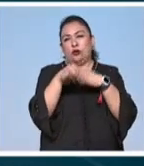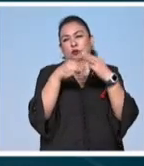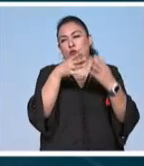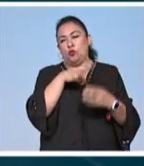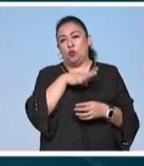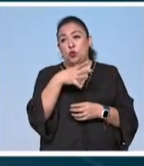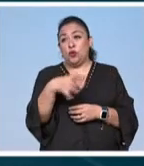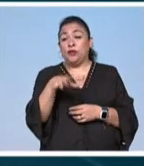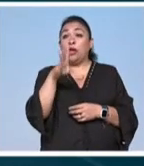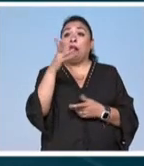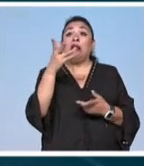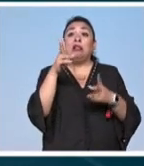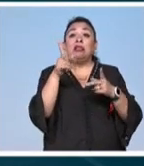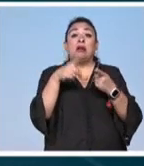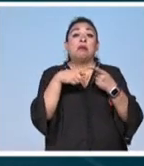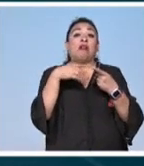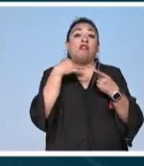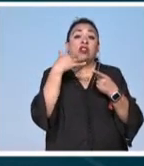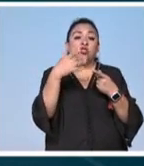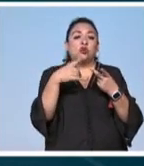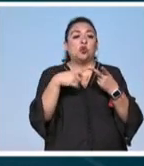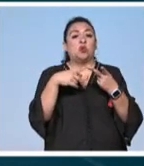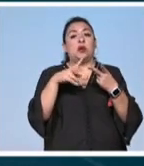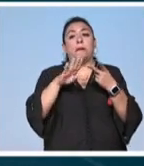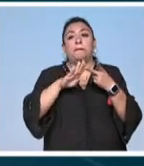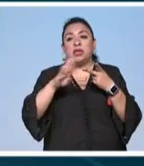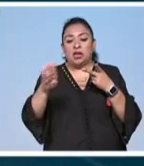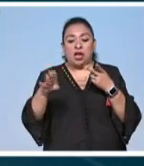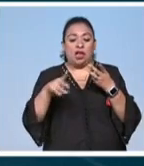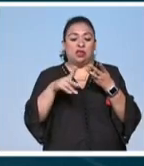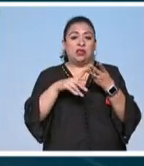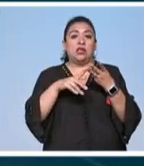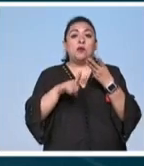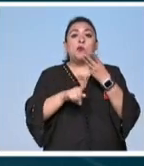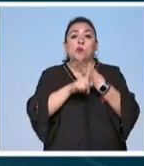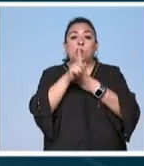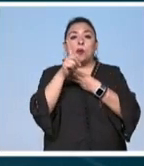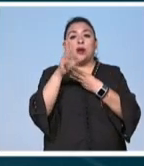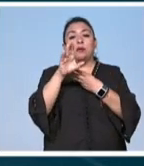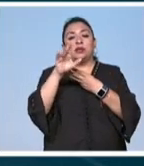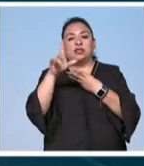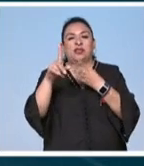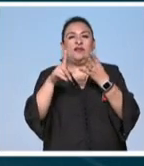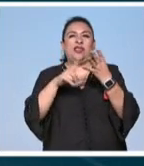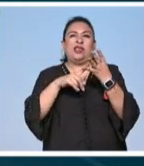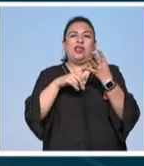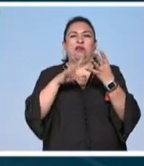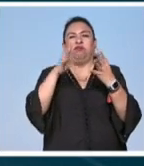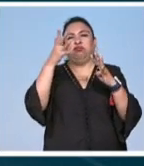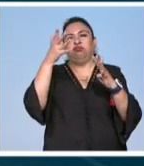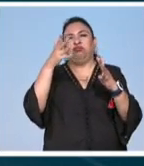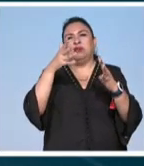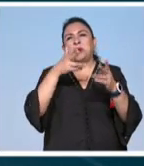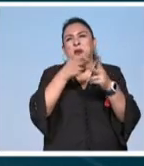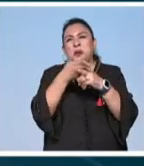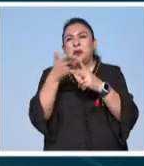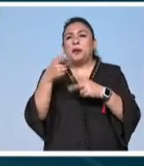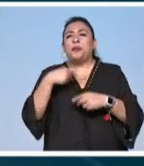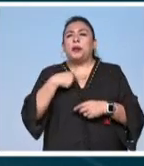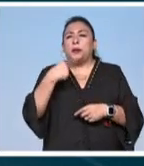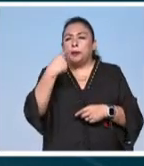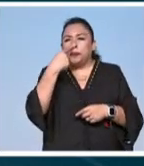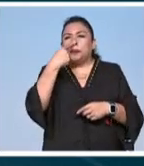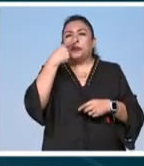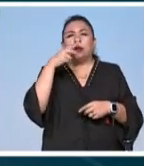con temas que van desde la basura hasta los migrantes pasando por conflictos civiles crisis y masacres hace oler ver y